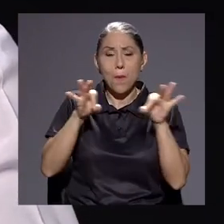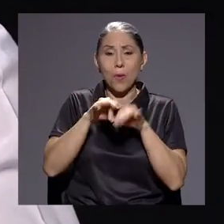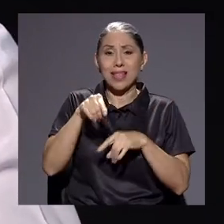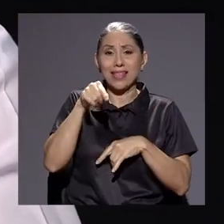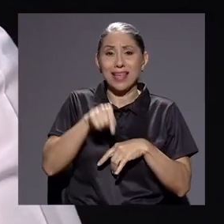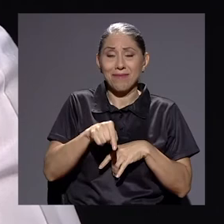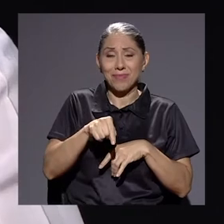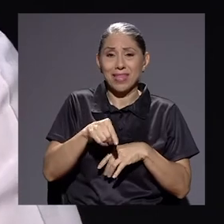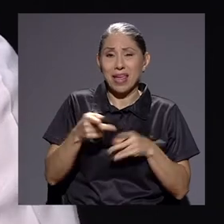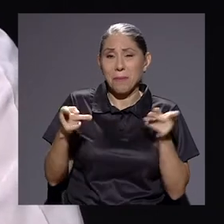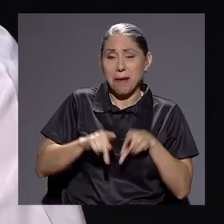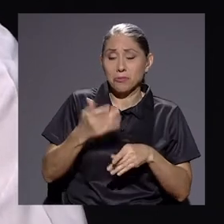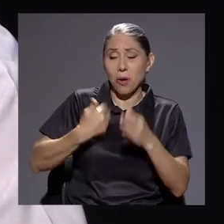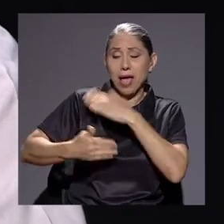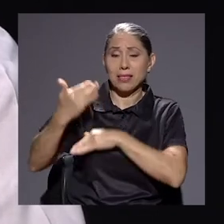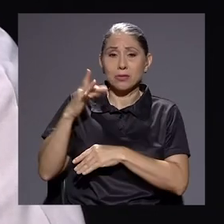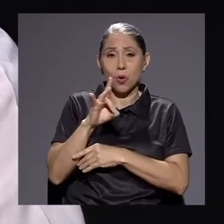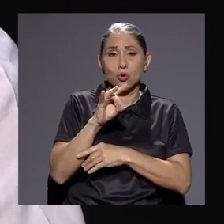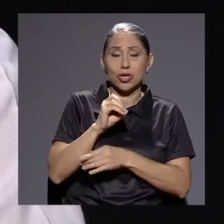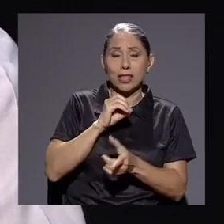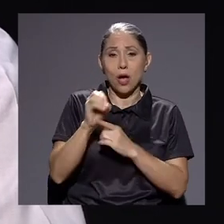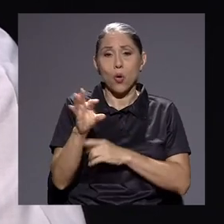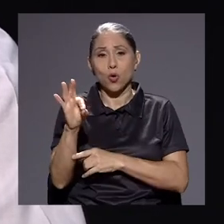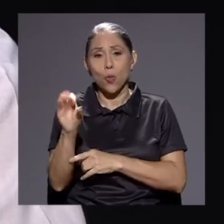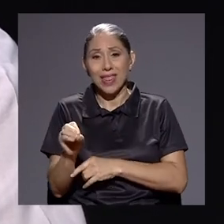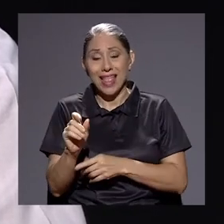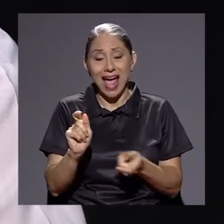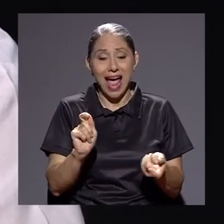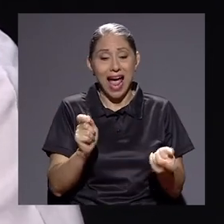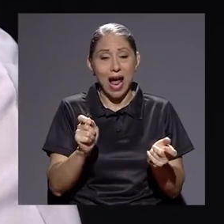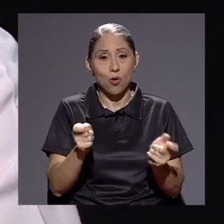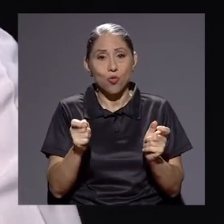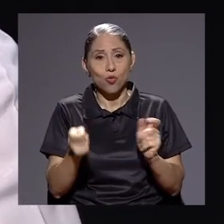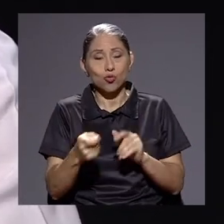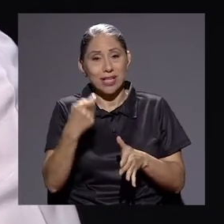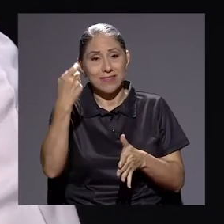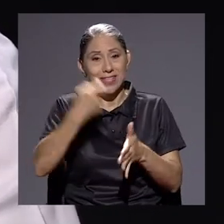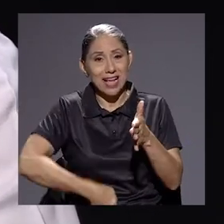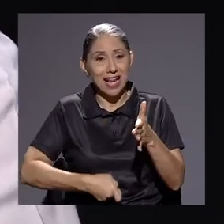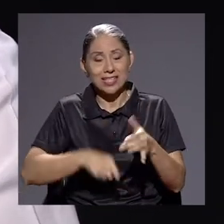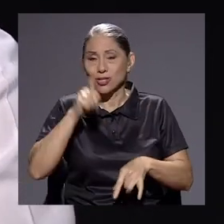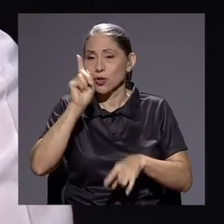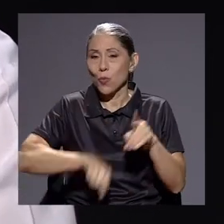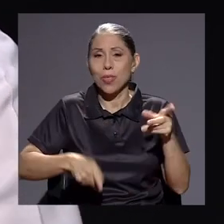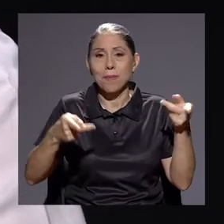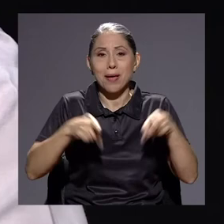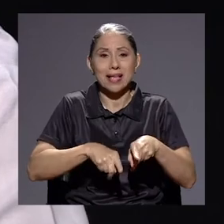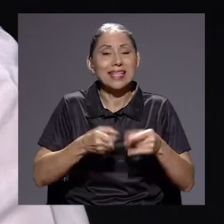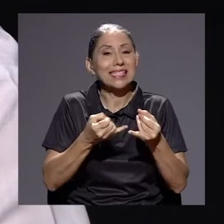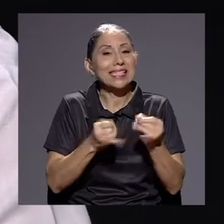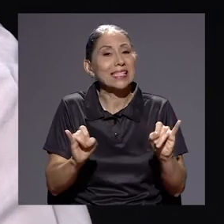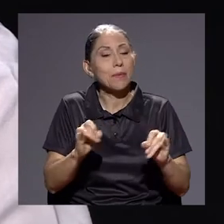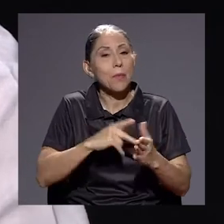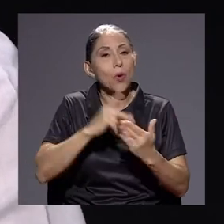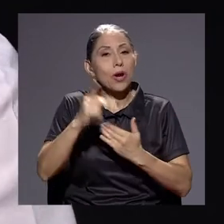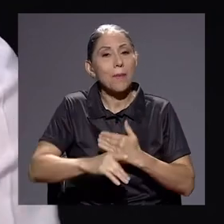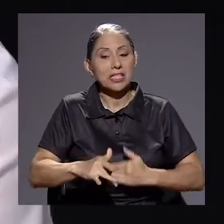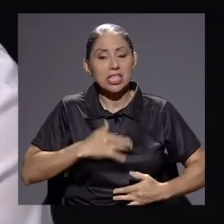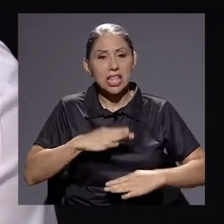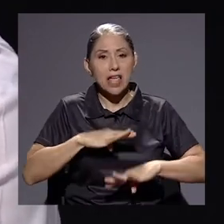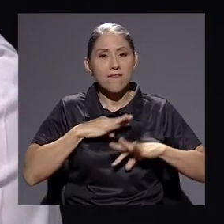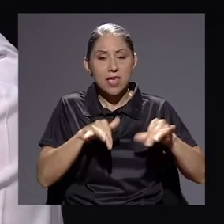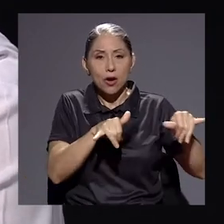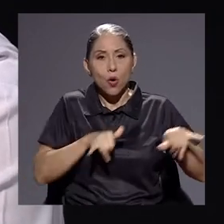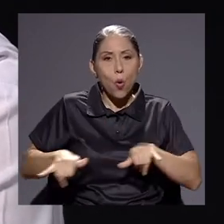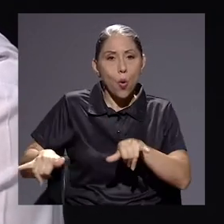80 y los 90 es que los ajustes fiscales no pueden ser si no hay programas de bien común y bienestar. Tenemos,